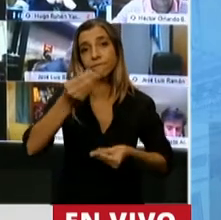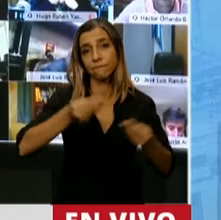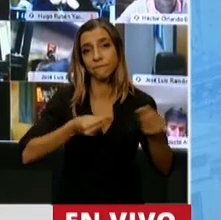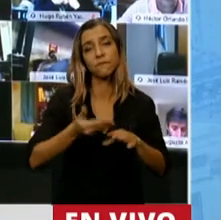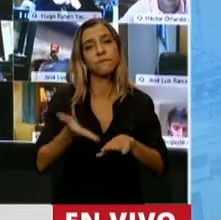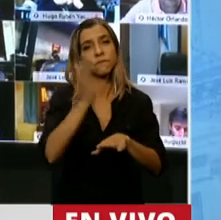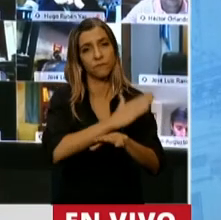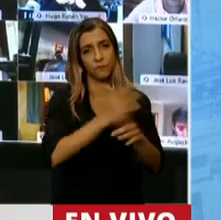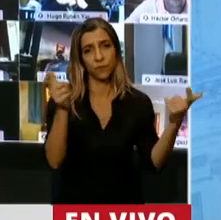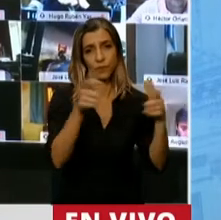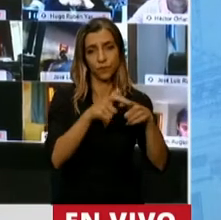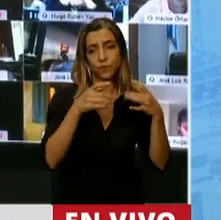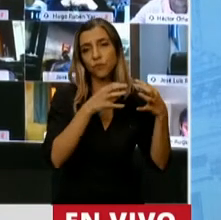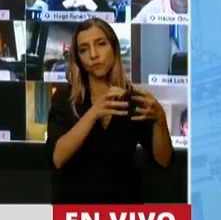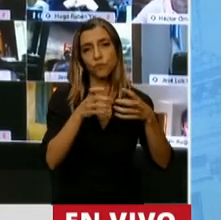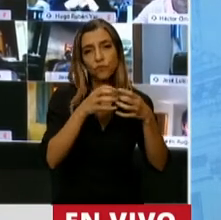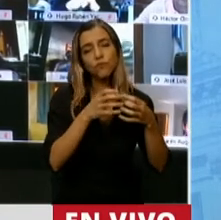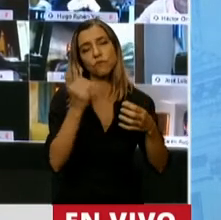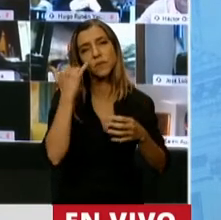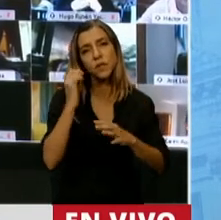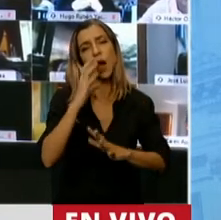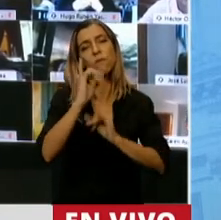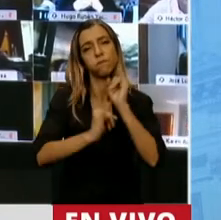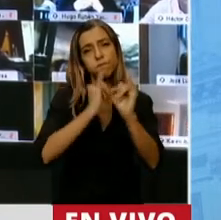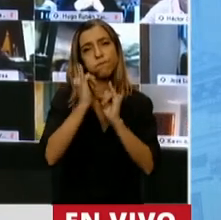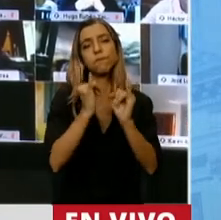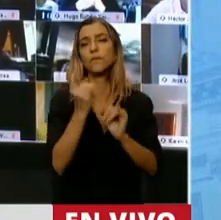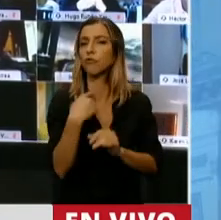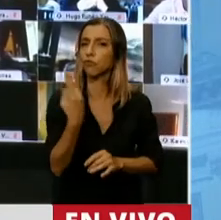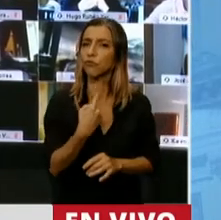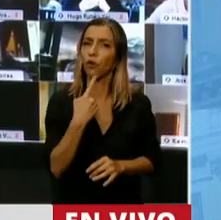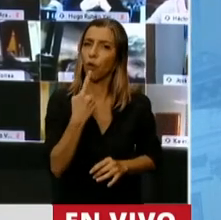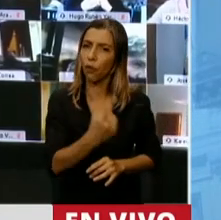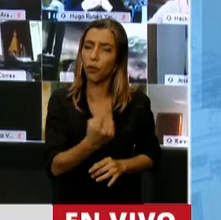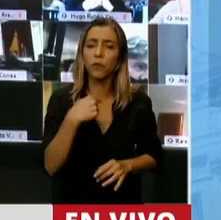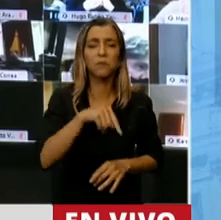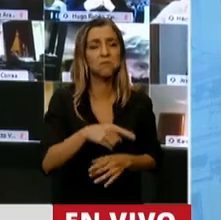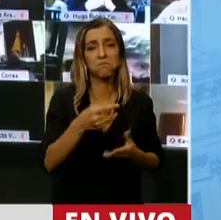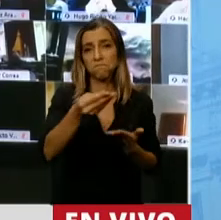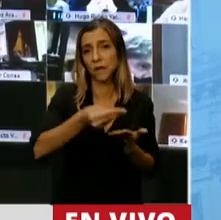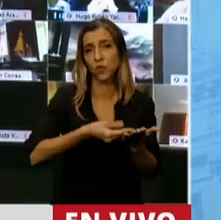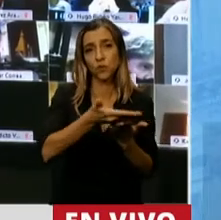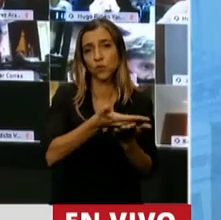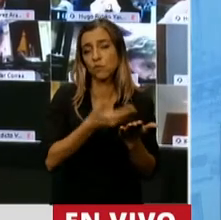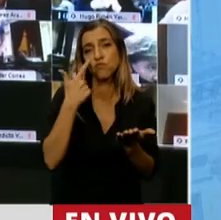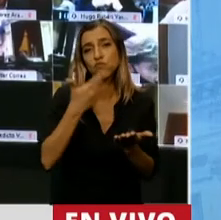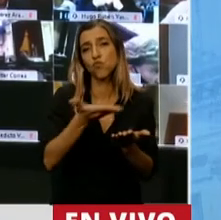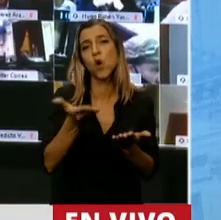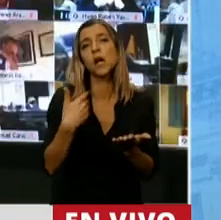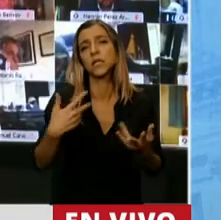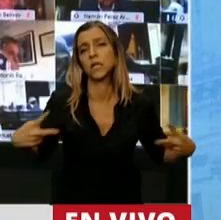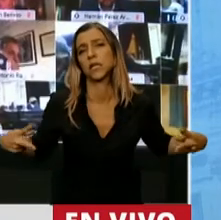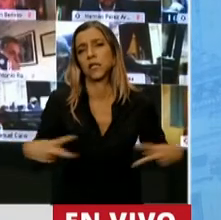y nos hemos expresado que, como ya hemos dicho, es un presupuesto de ajuste a la medida de la